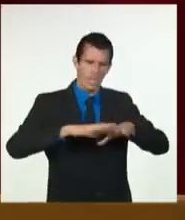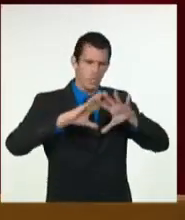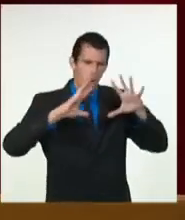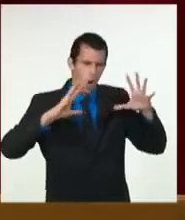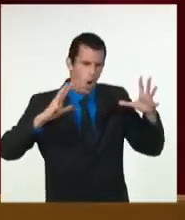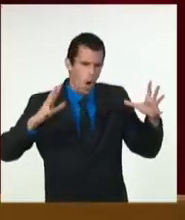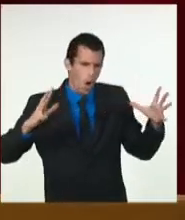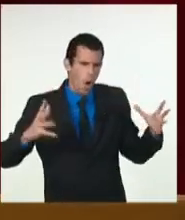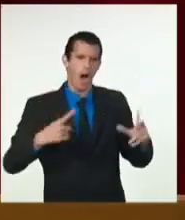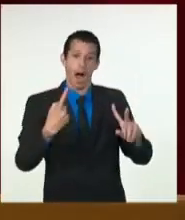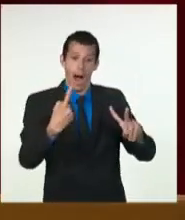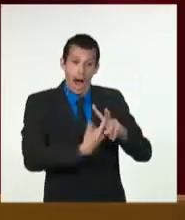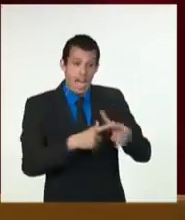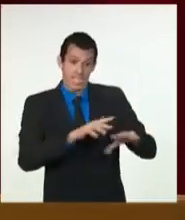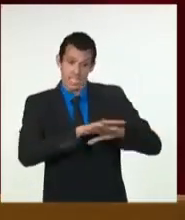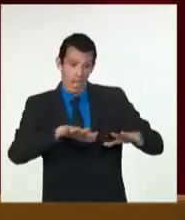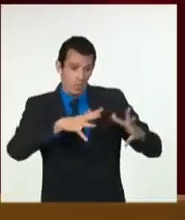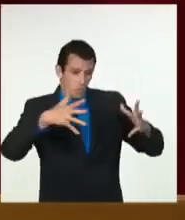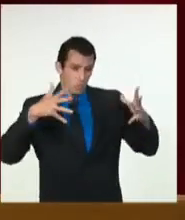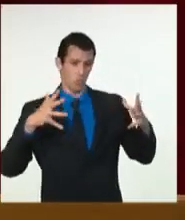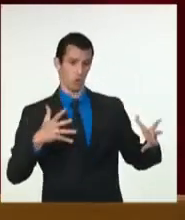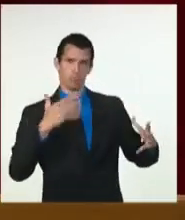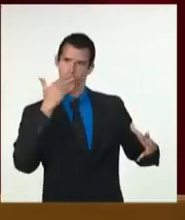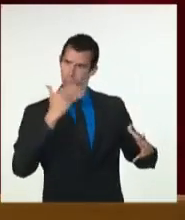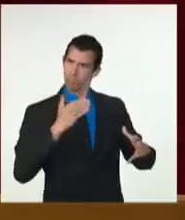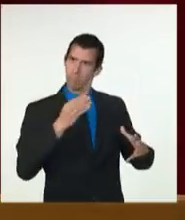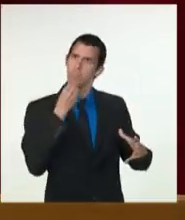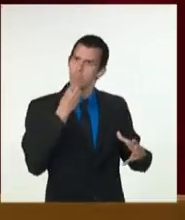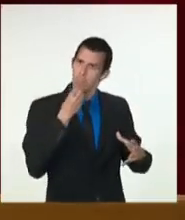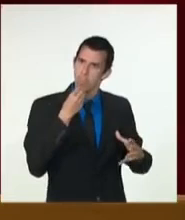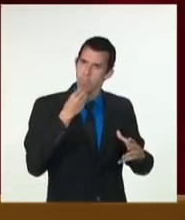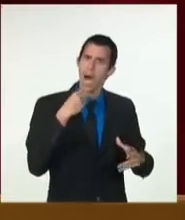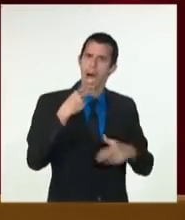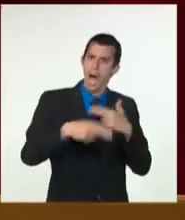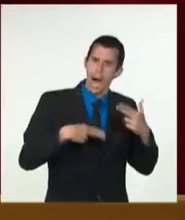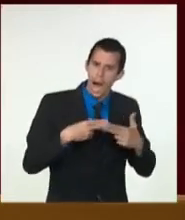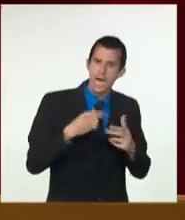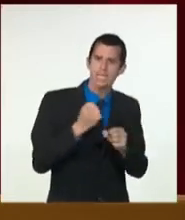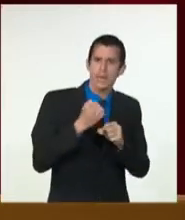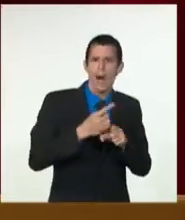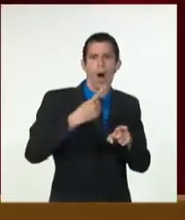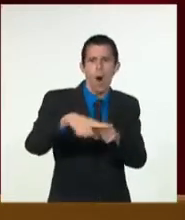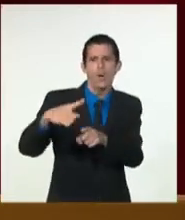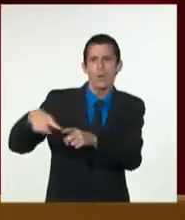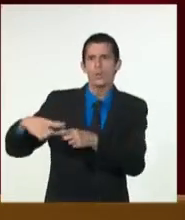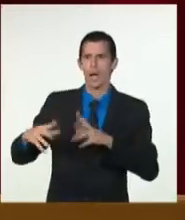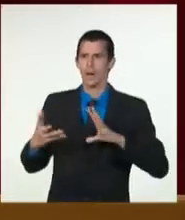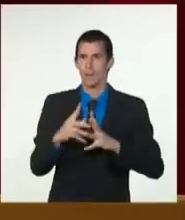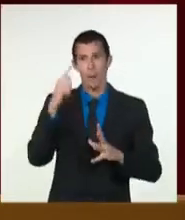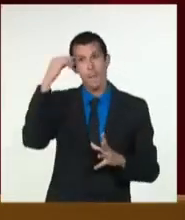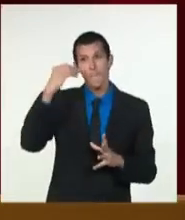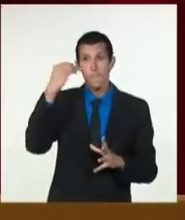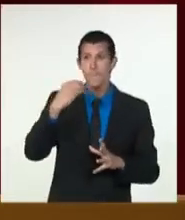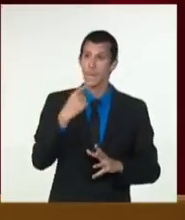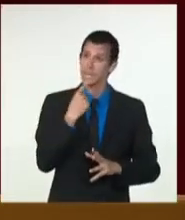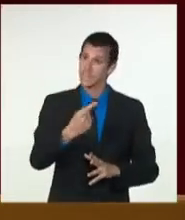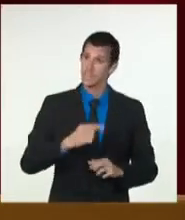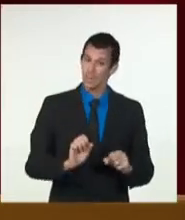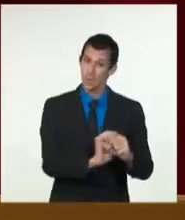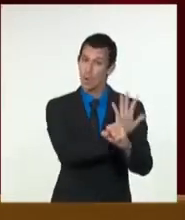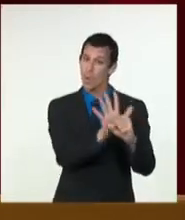dijo un buen diputado joven aquí para enfrentar la COVID la ciencia se movió en dos carriles los paliativos